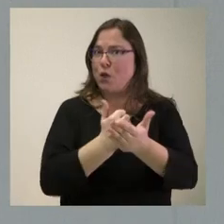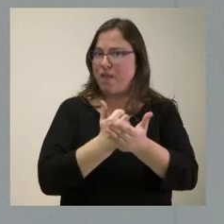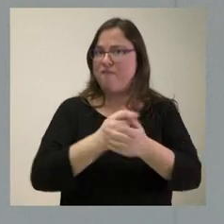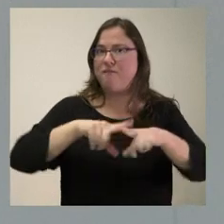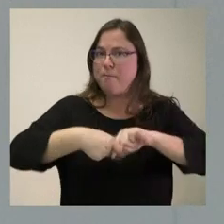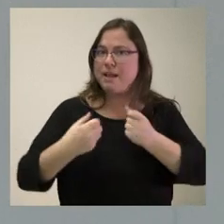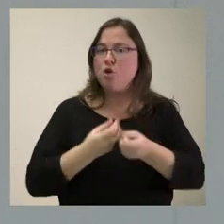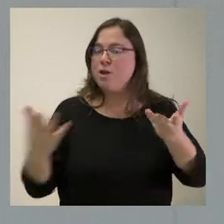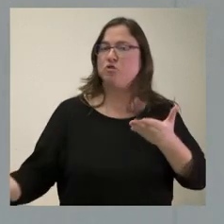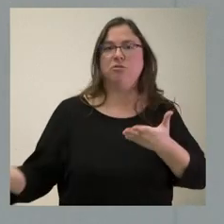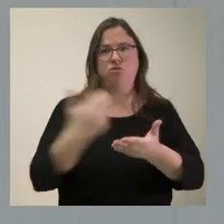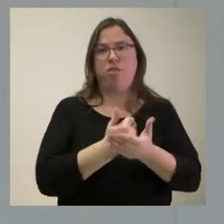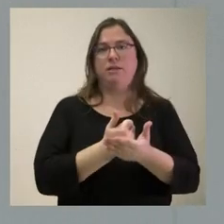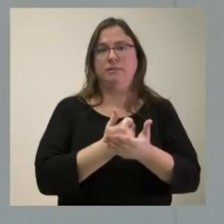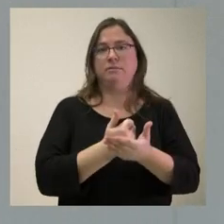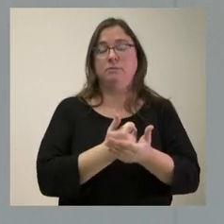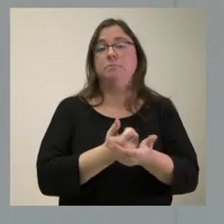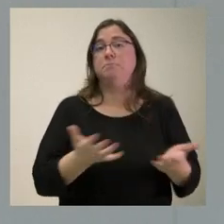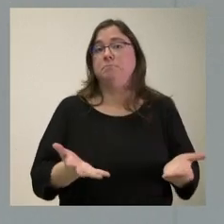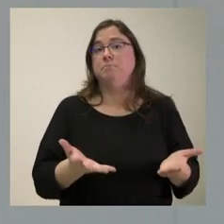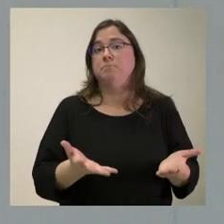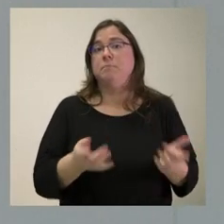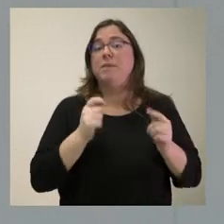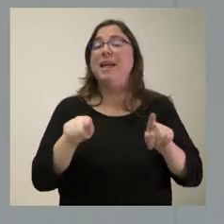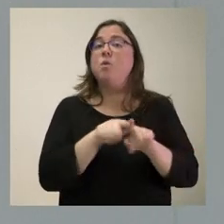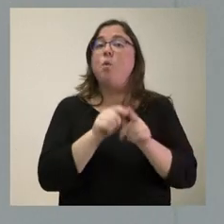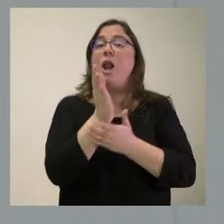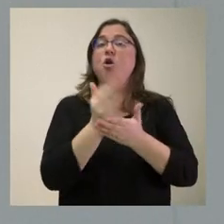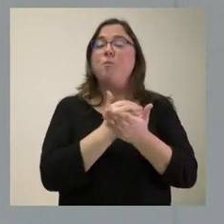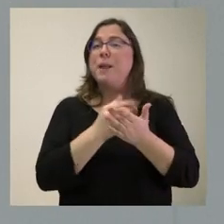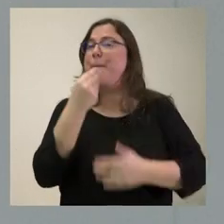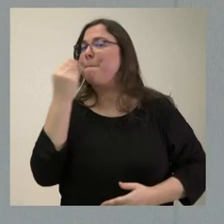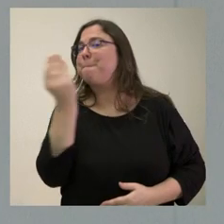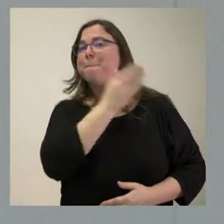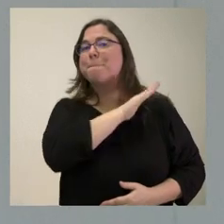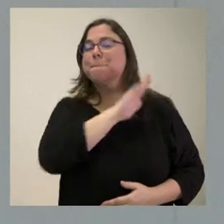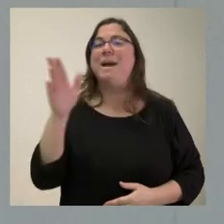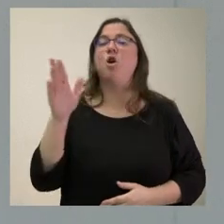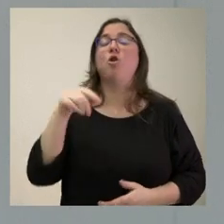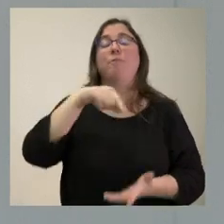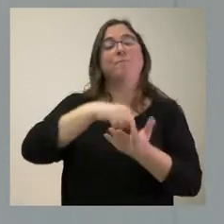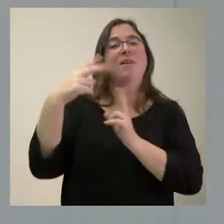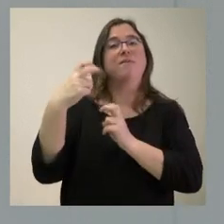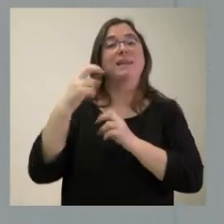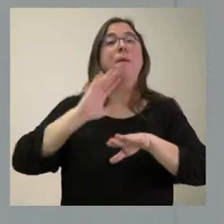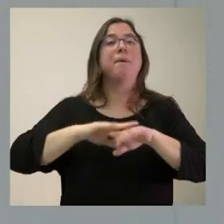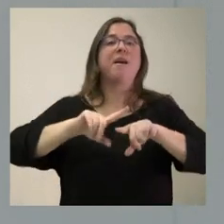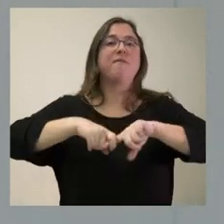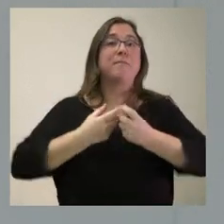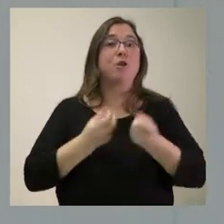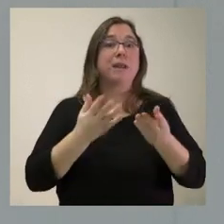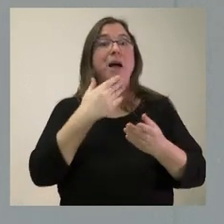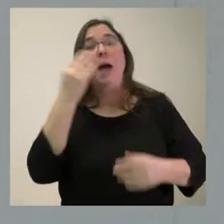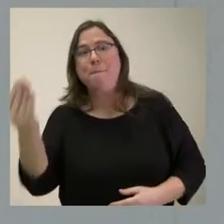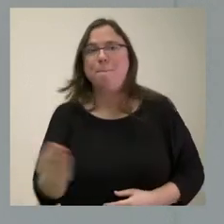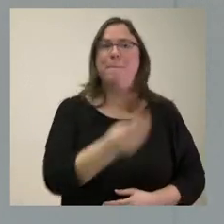de Castilla y León. Y esto nos sitúa como la comunidad autónoma con el mejor tratamiento fiscal a las familias numerosas, que ya lo teníamos, pero incluso reforzamos